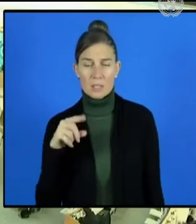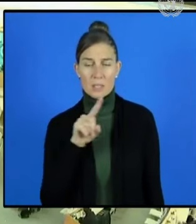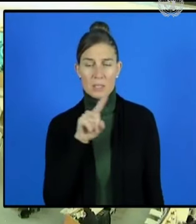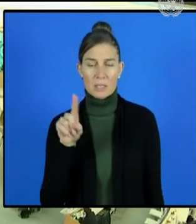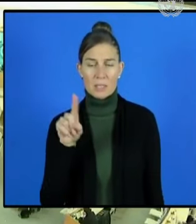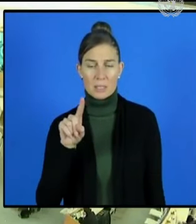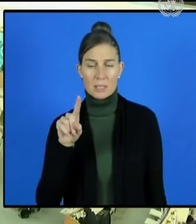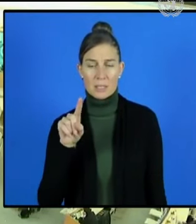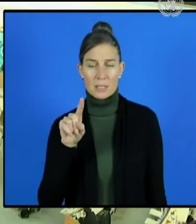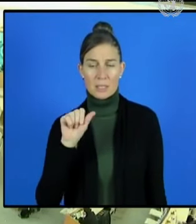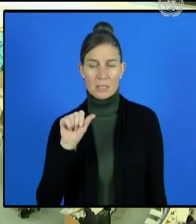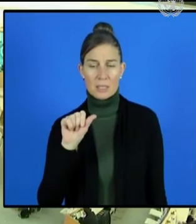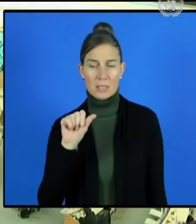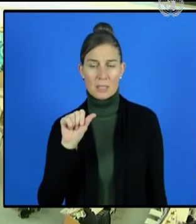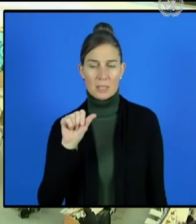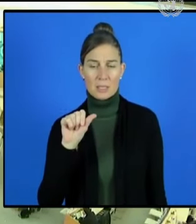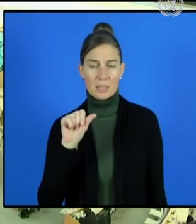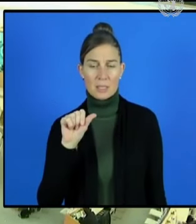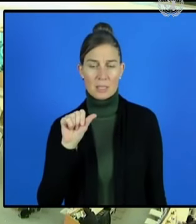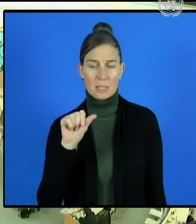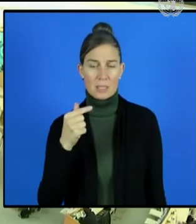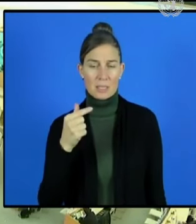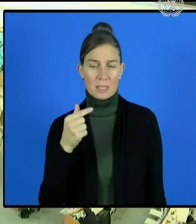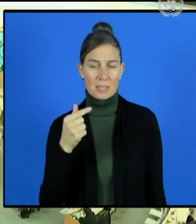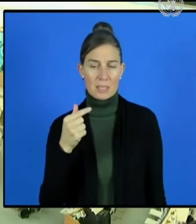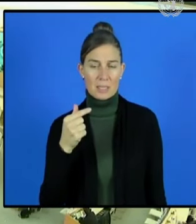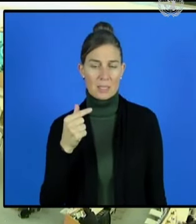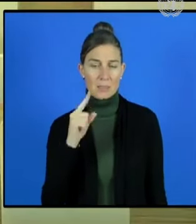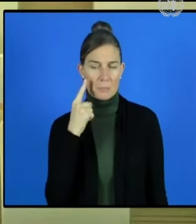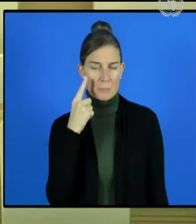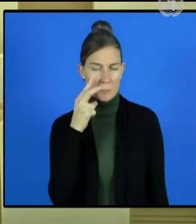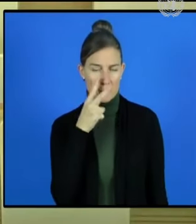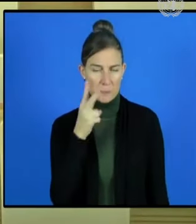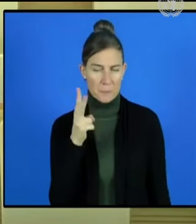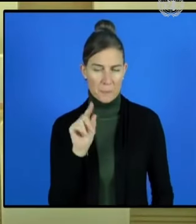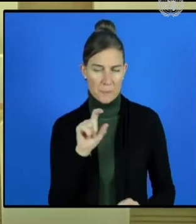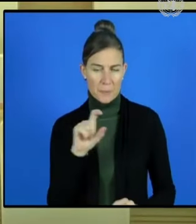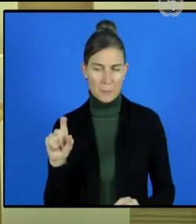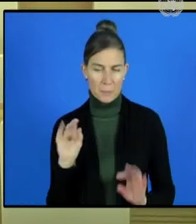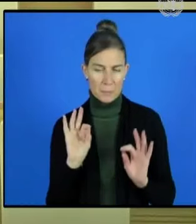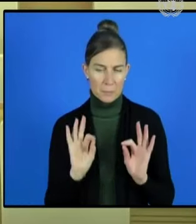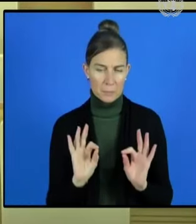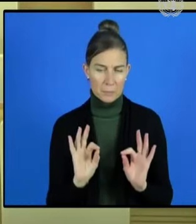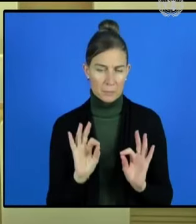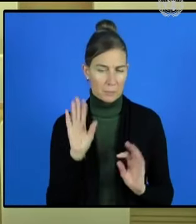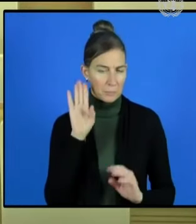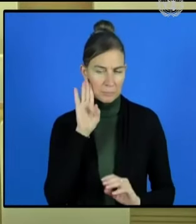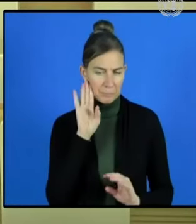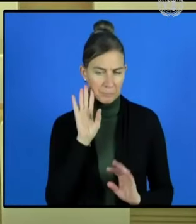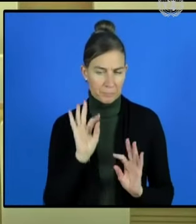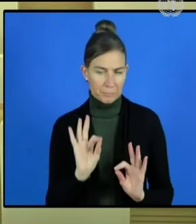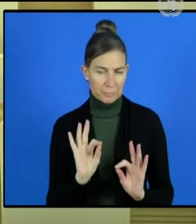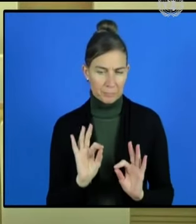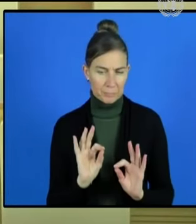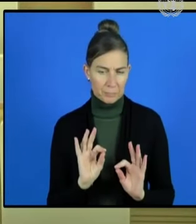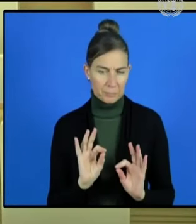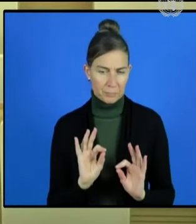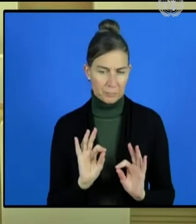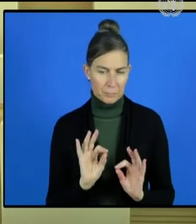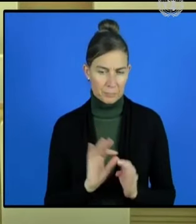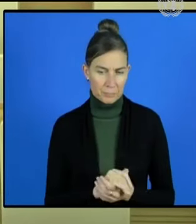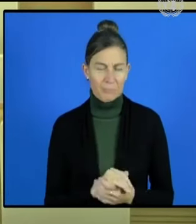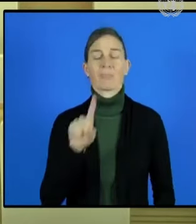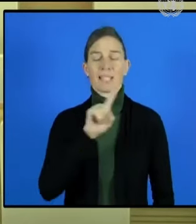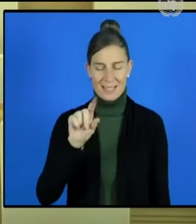Madame la Presidente, Señora Presidenta, las constituciones de algunos países como Irán, Turquía,